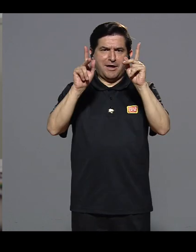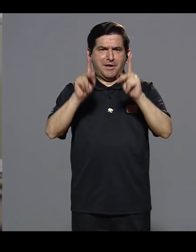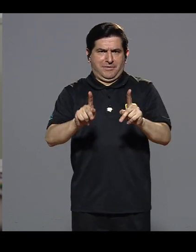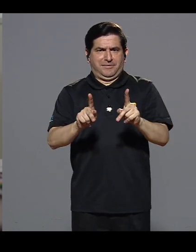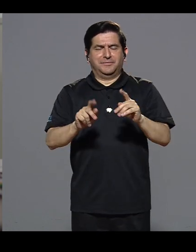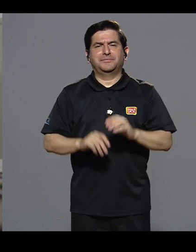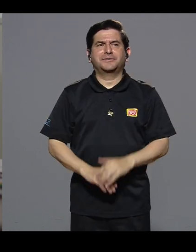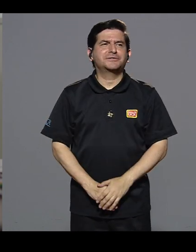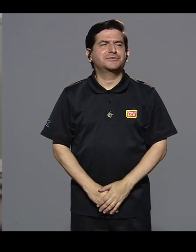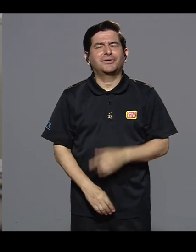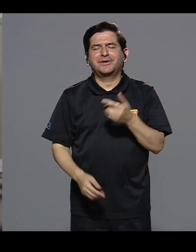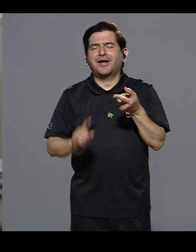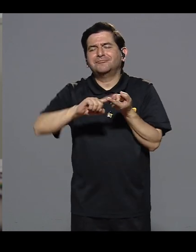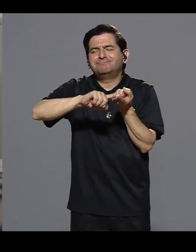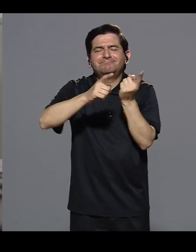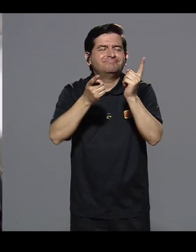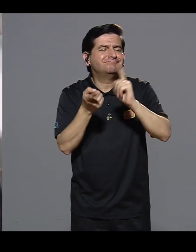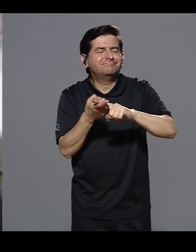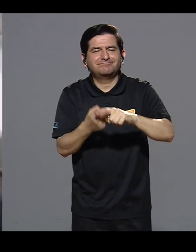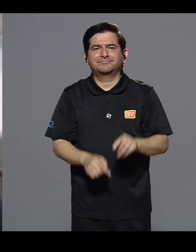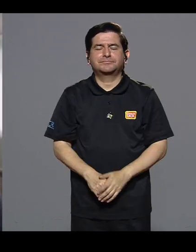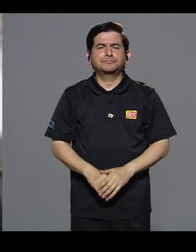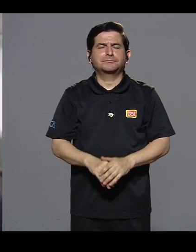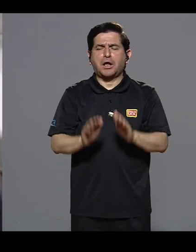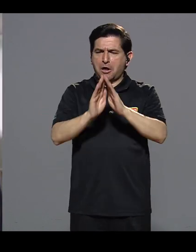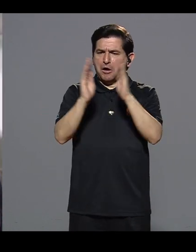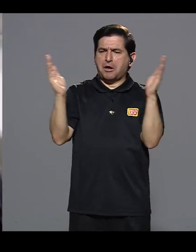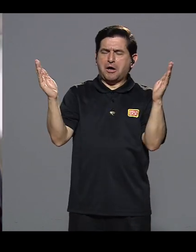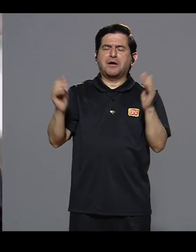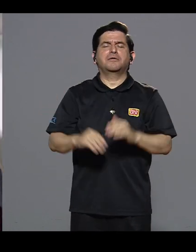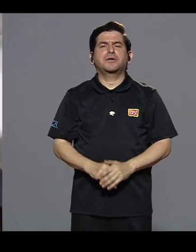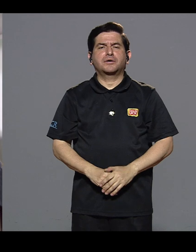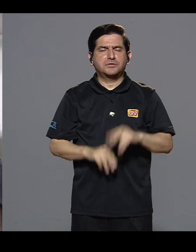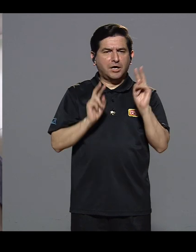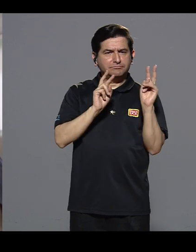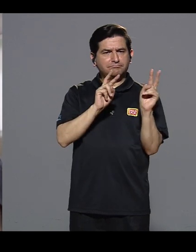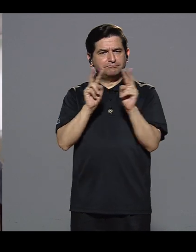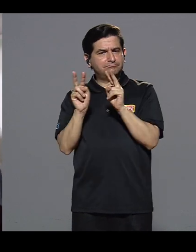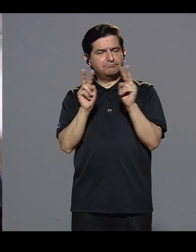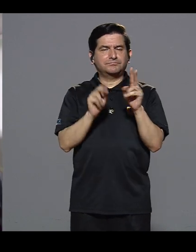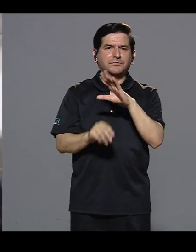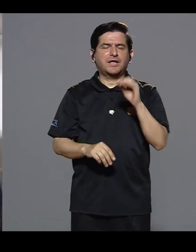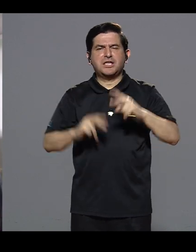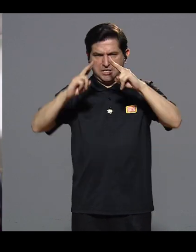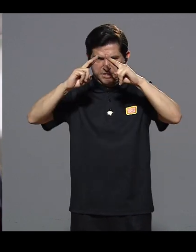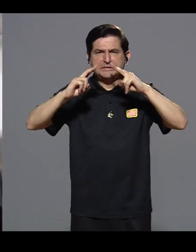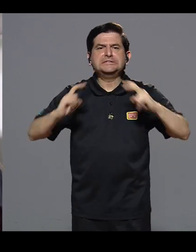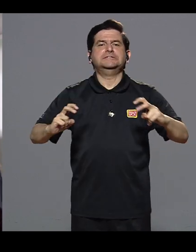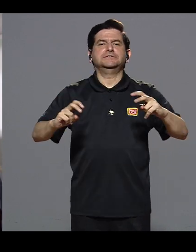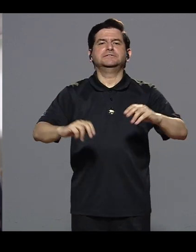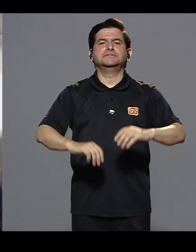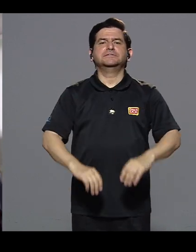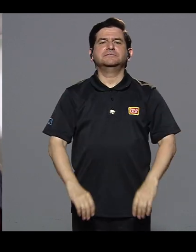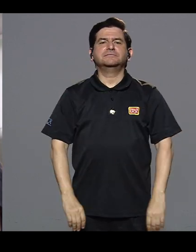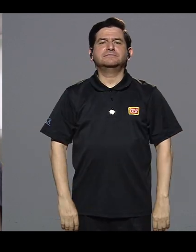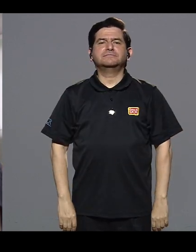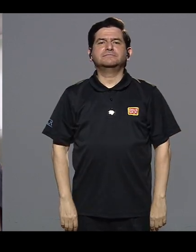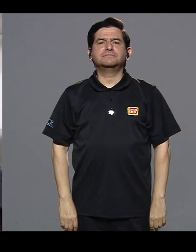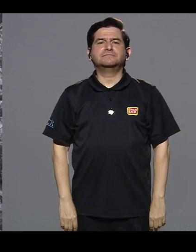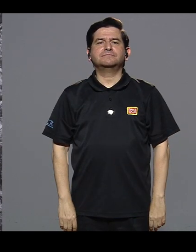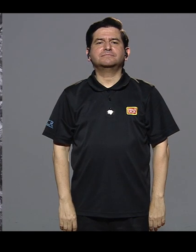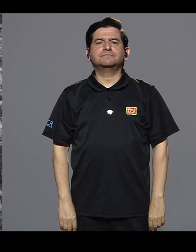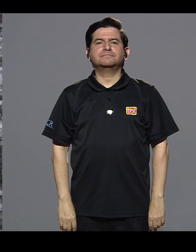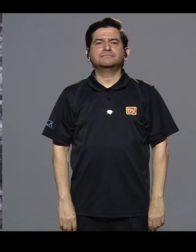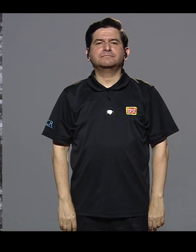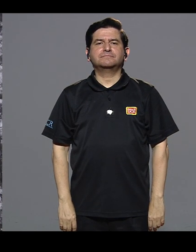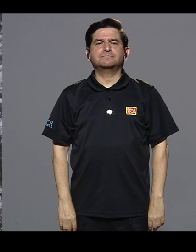Marbelis es una persona sumamente amigable, muy abierta, muy observadora y muy analítica.